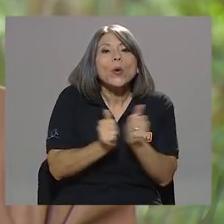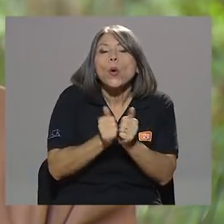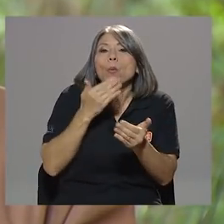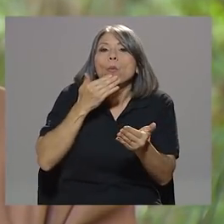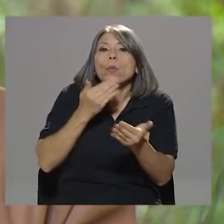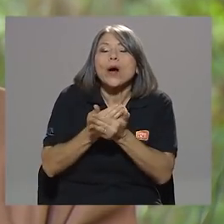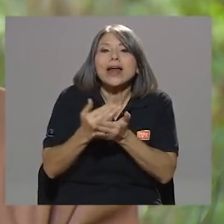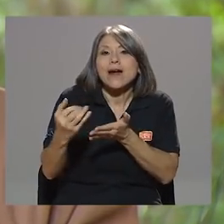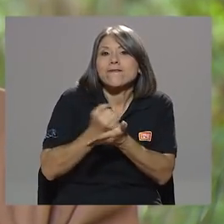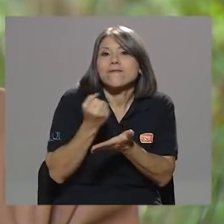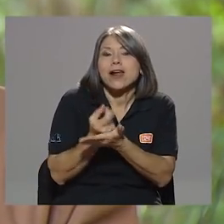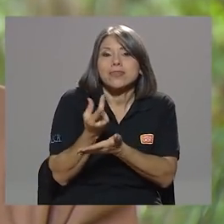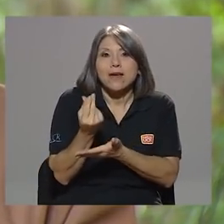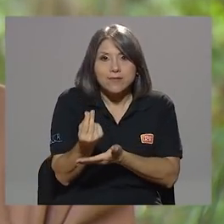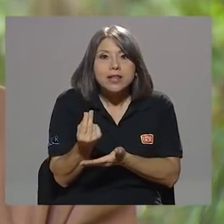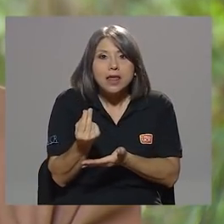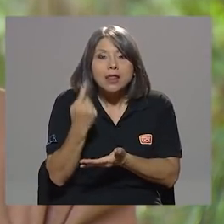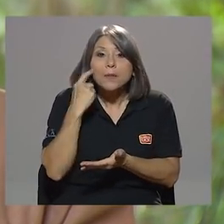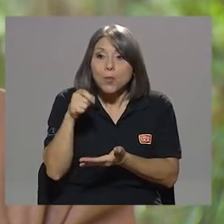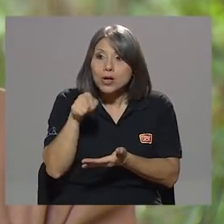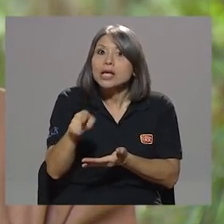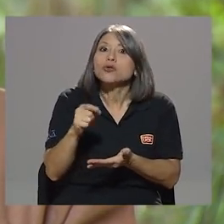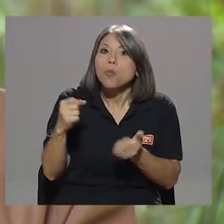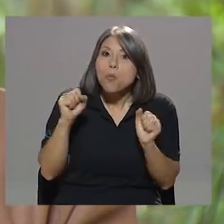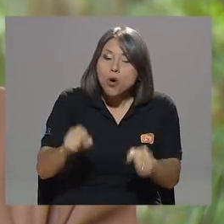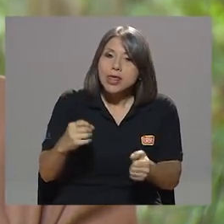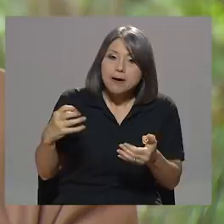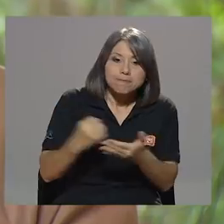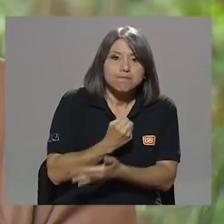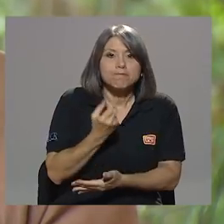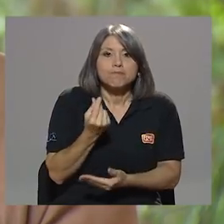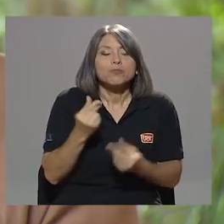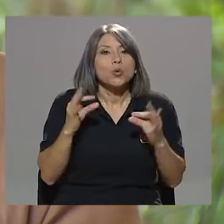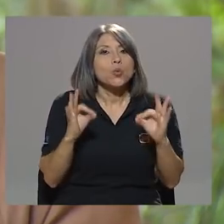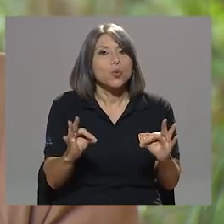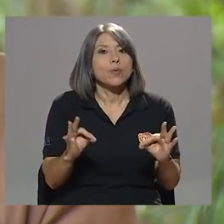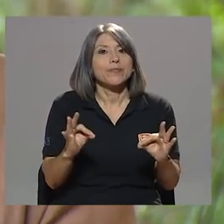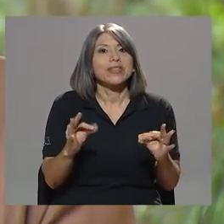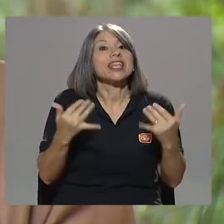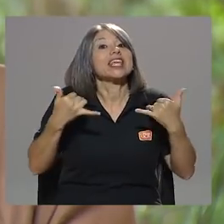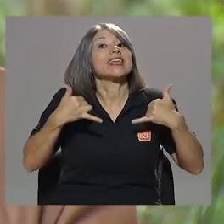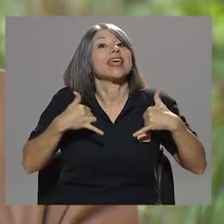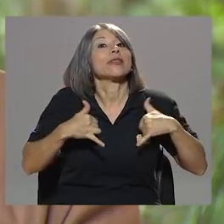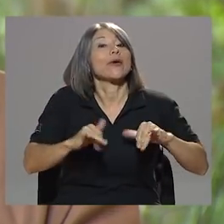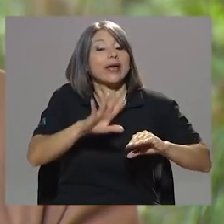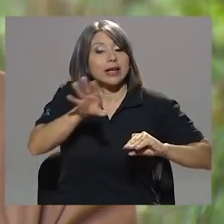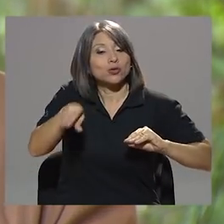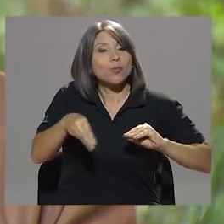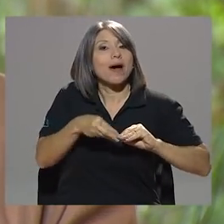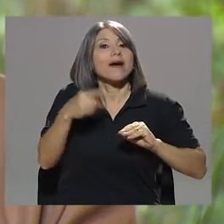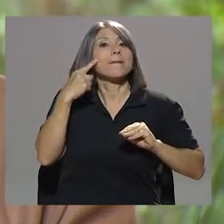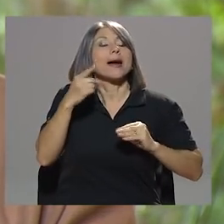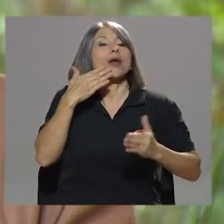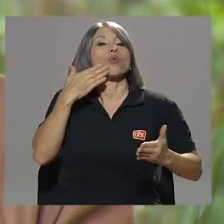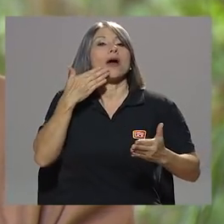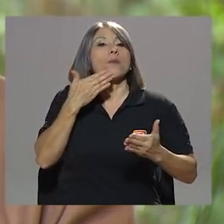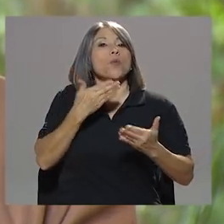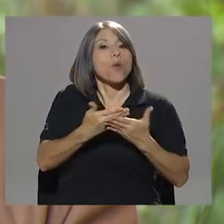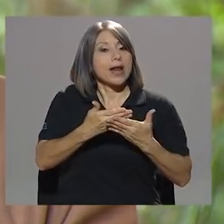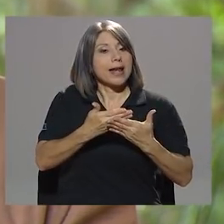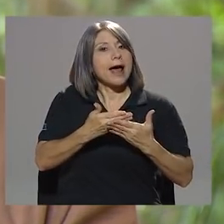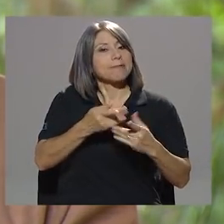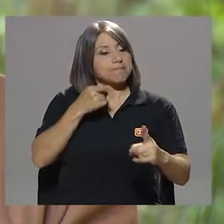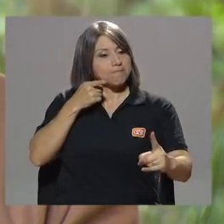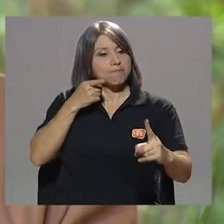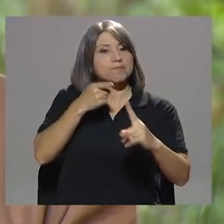rentabilidad, porque era un negocio con amplísima rentabilidad y que todavía le sumaba que era de buena causa para el pueblo